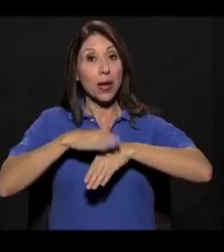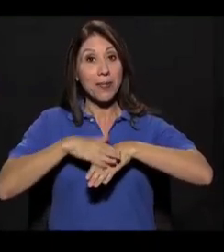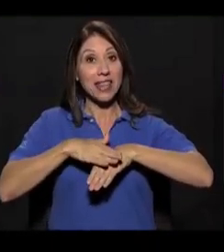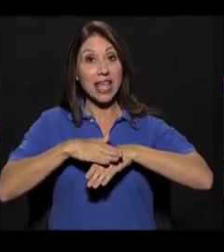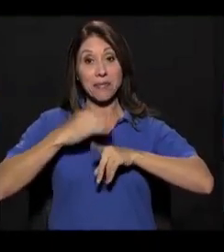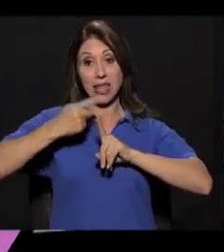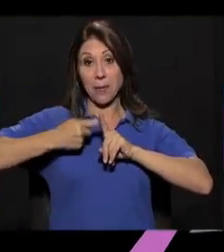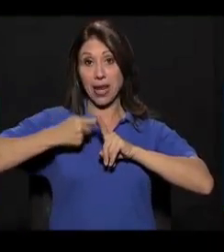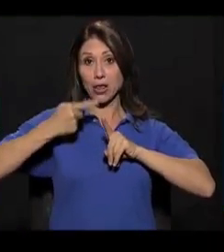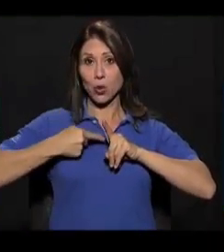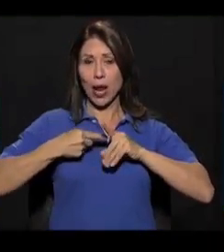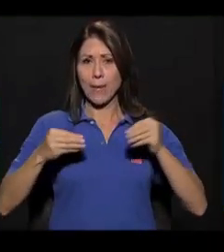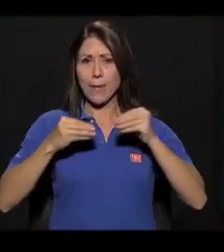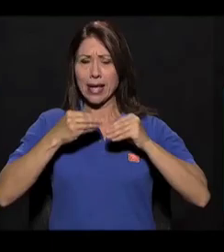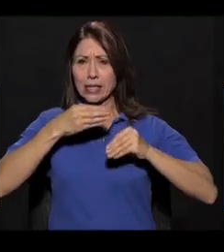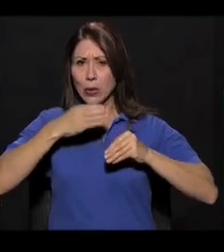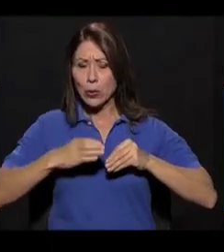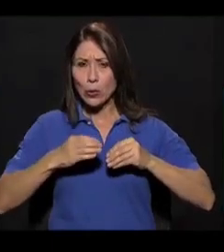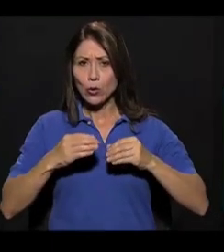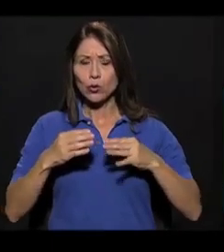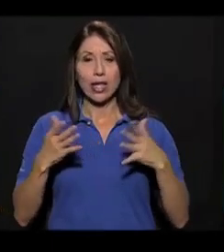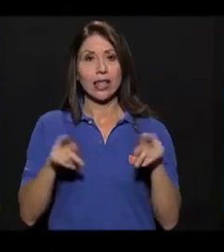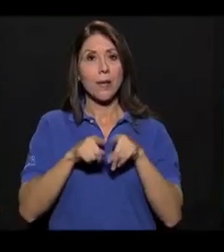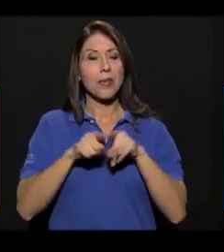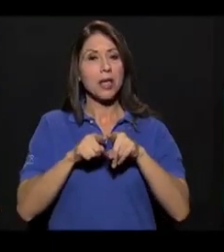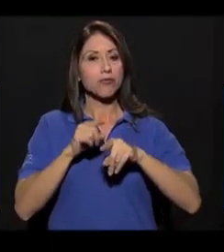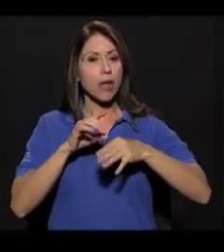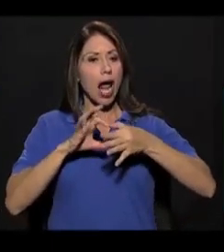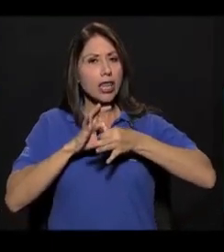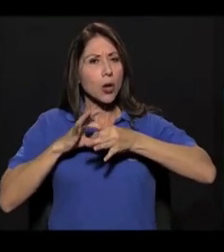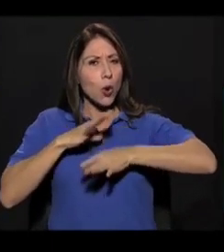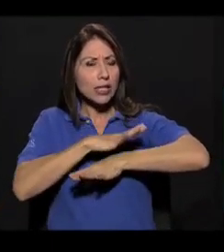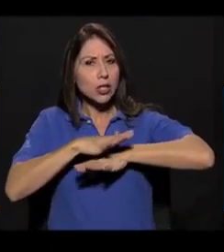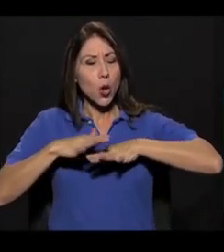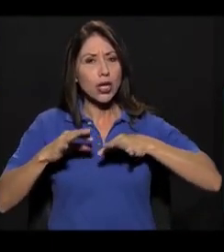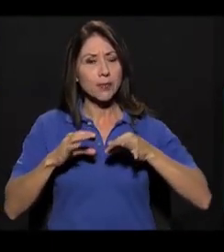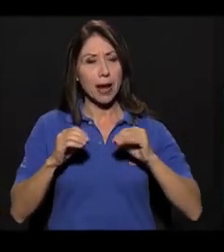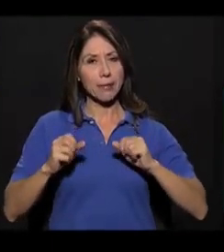la temperatura y lubricar articulaciones. Vamos a acostar en el piso.